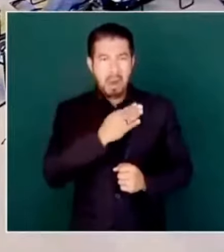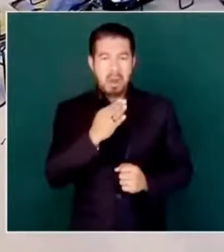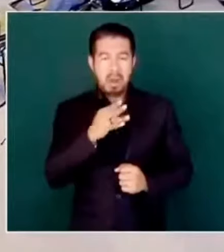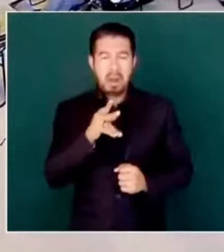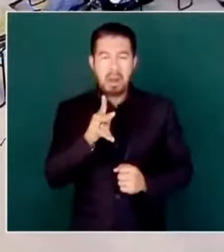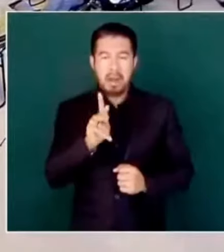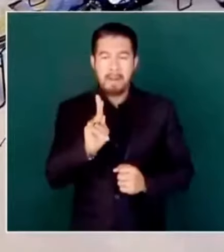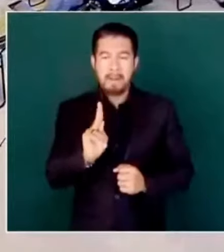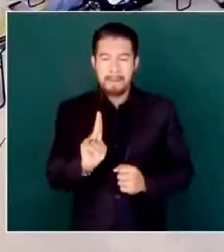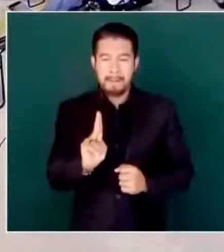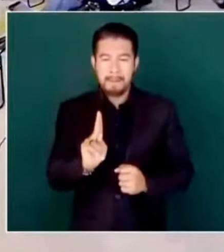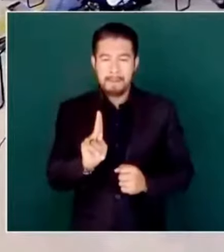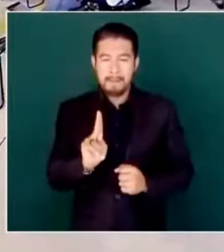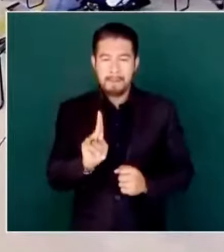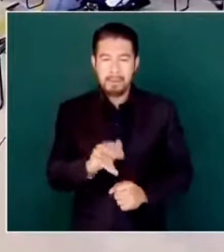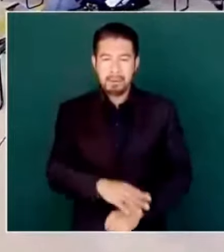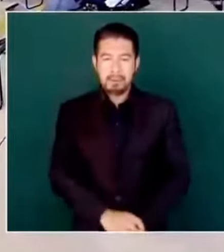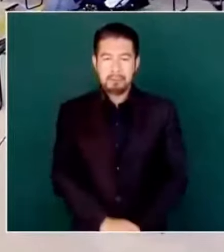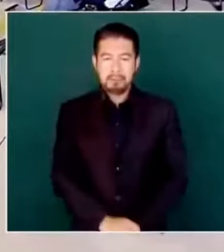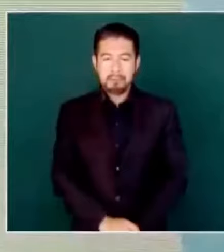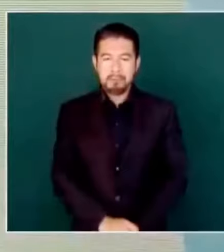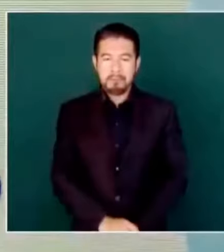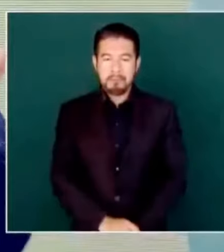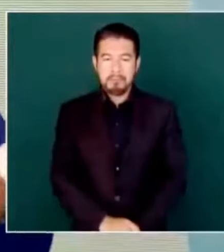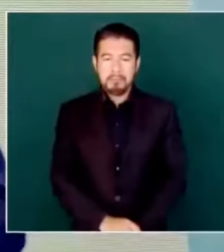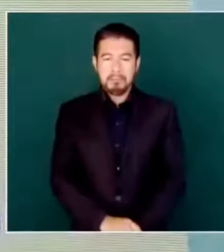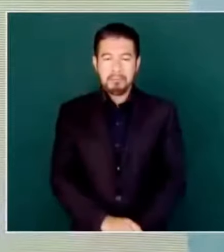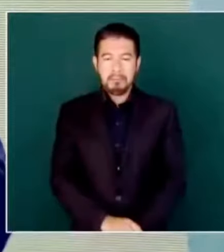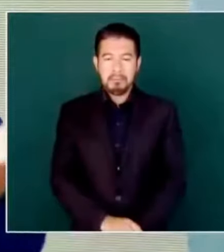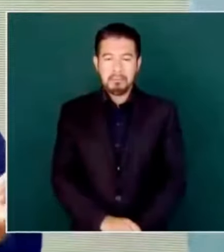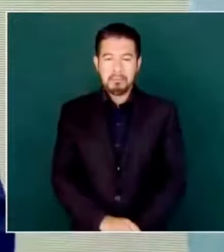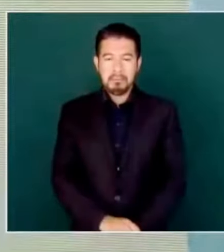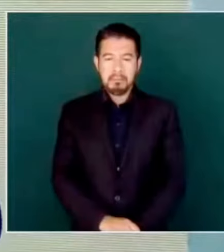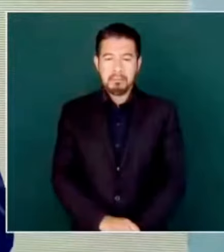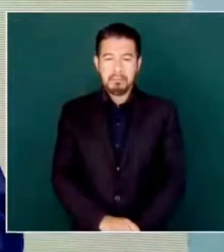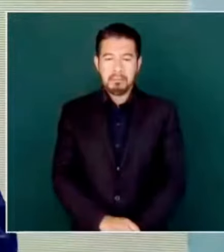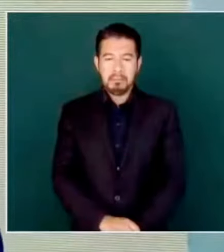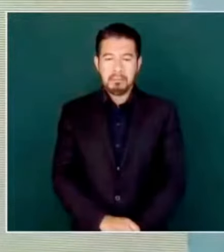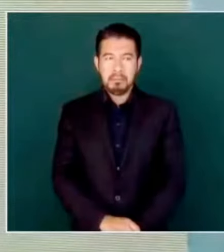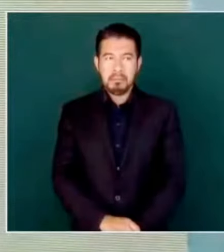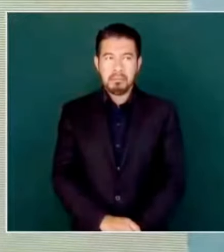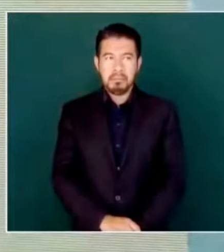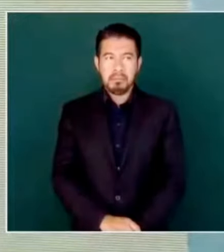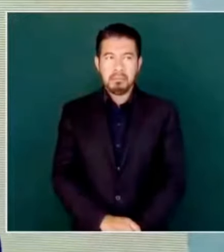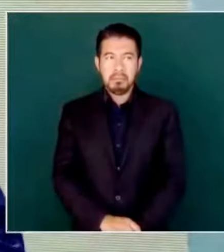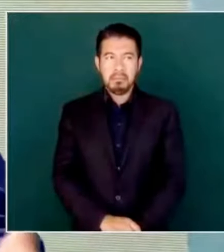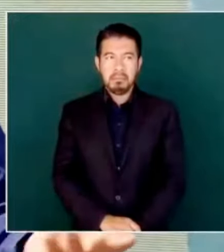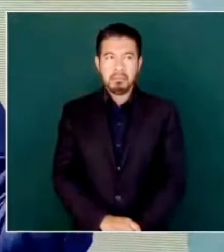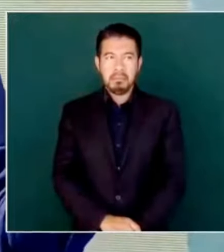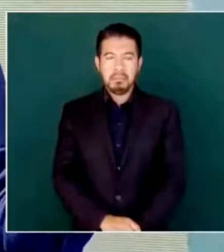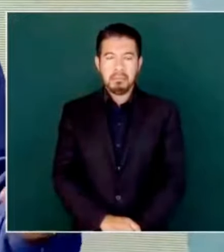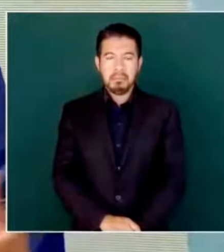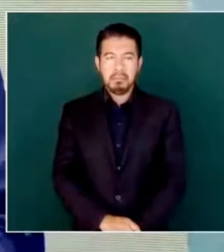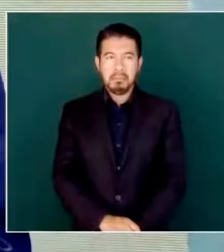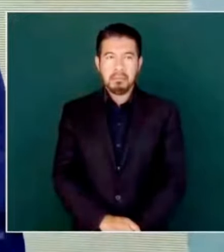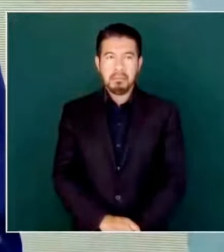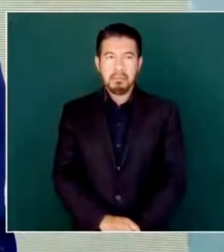no se aplicaron,